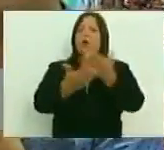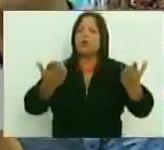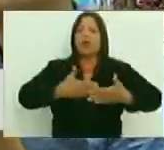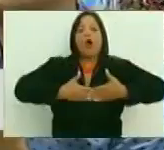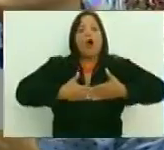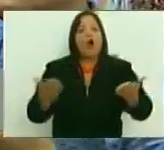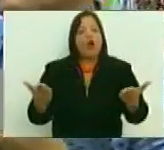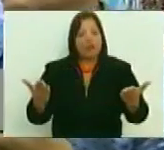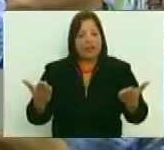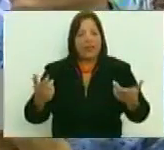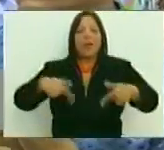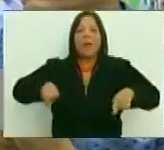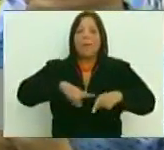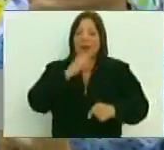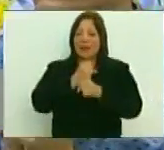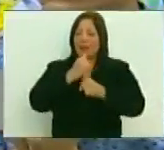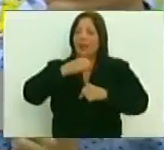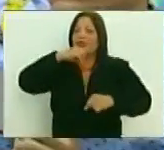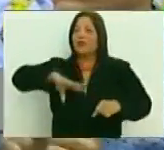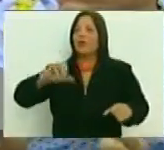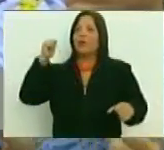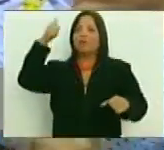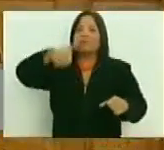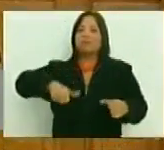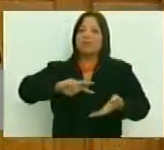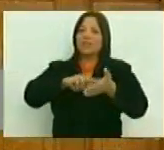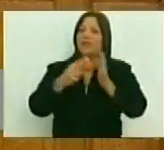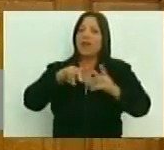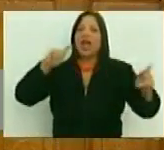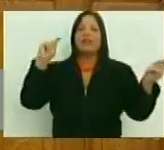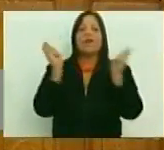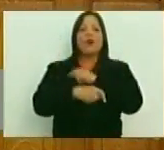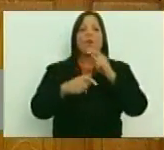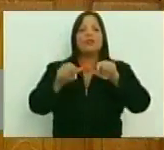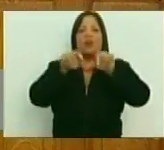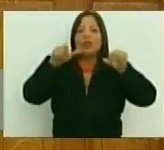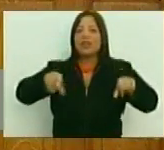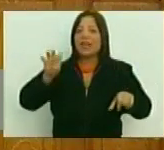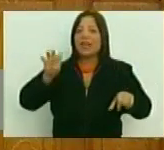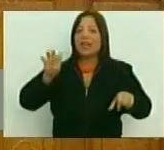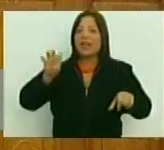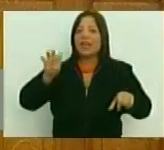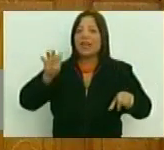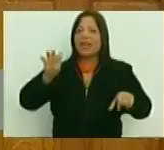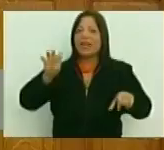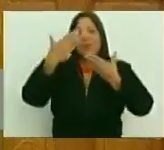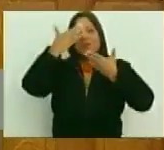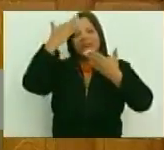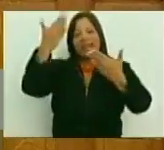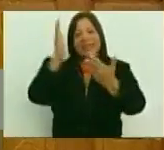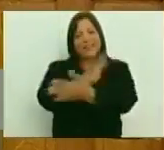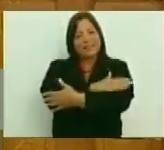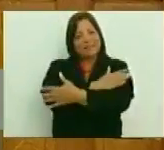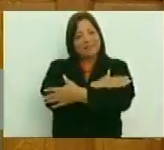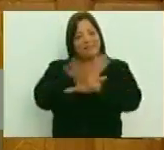para cumplir esta tarea histórica como lo es la transformación del Estado y en España. Muchísimas gracias.